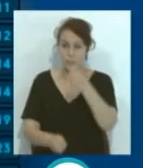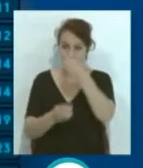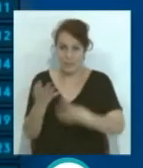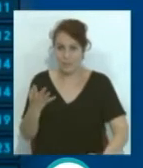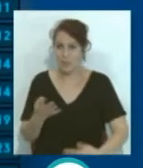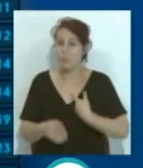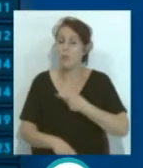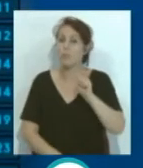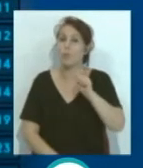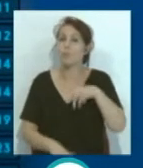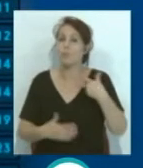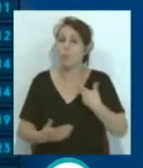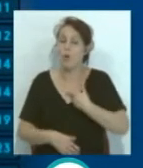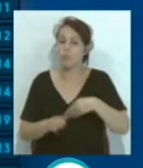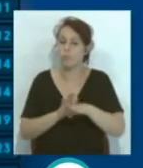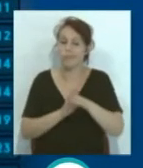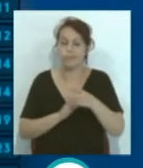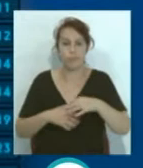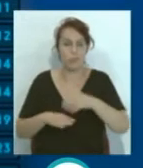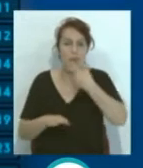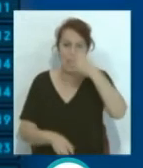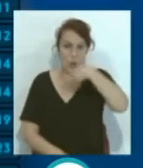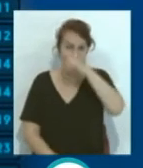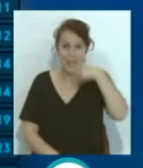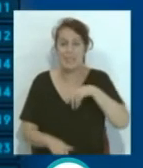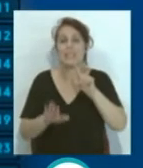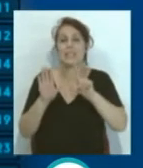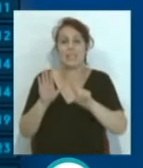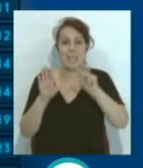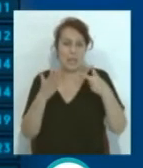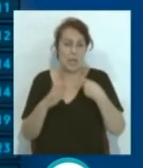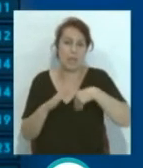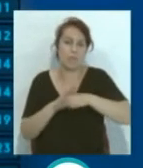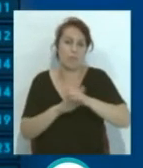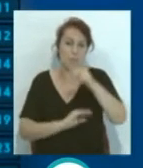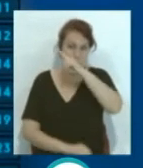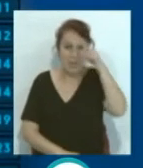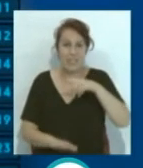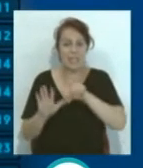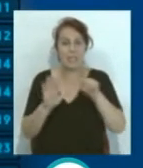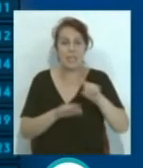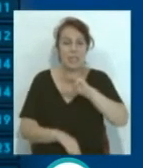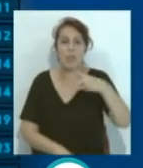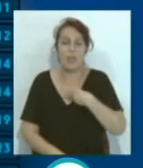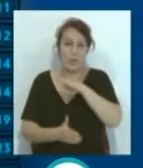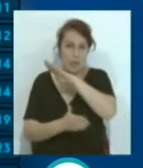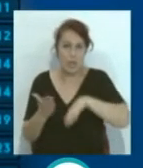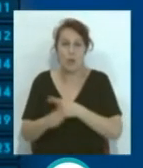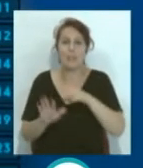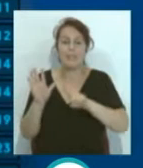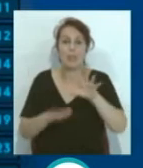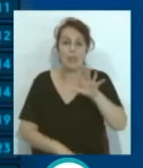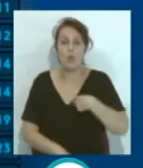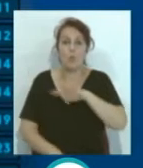La tabla clasificatoria que sigue comandando... ...el Atlético de Madrid con 67... ...seguido el Real Madrid con 66... ...tercero Fútbol Club Barcelona con